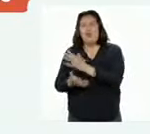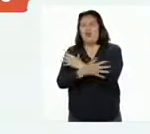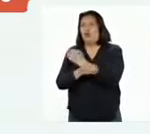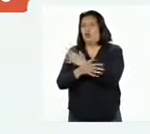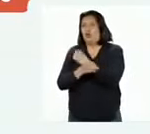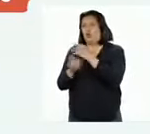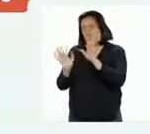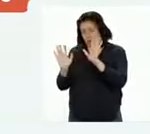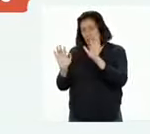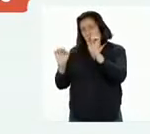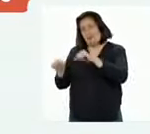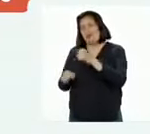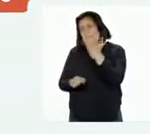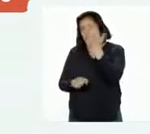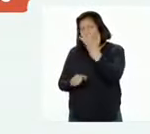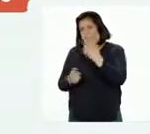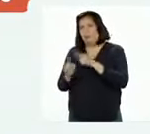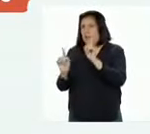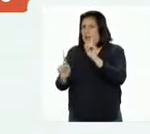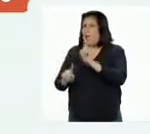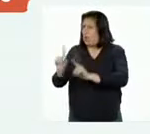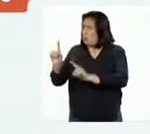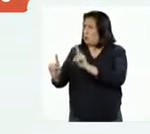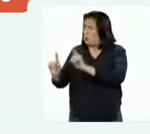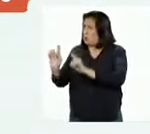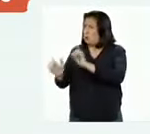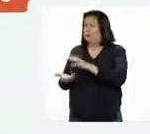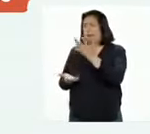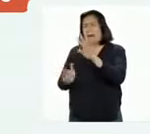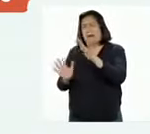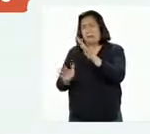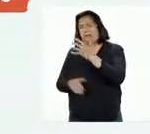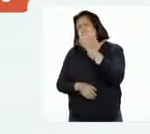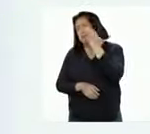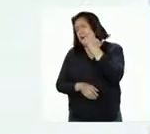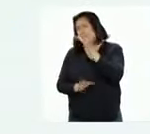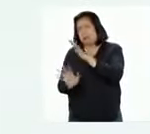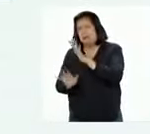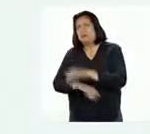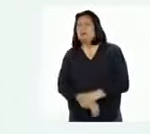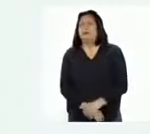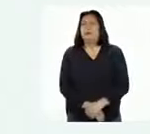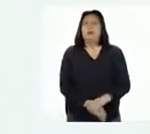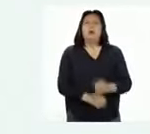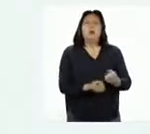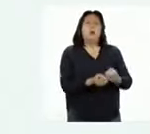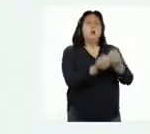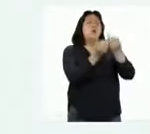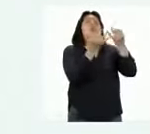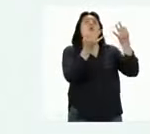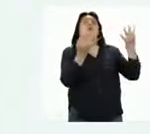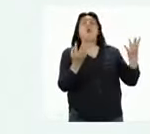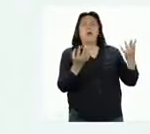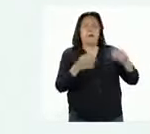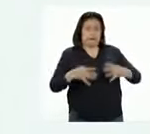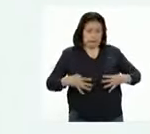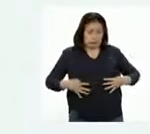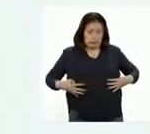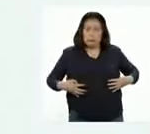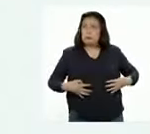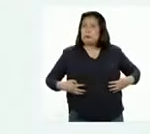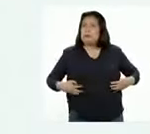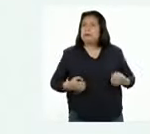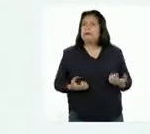los osos de anteojos son negros, pero hay unos que son medio castaños. ¿Cuántos pares de costillas